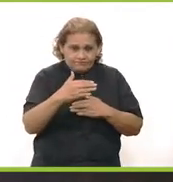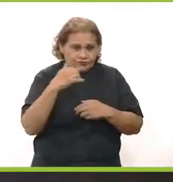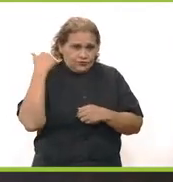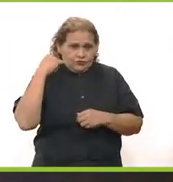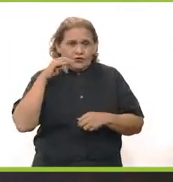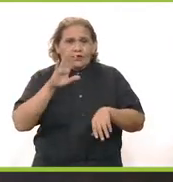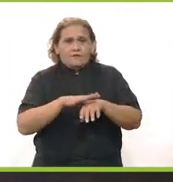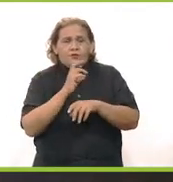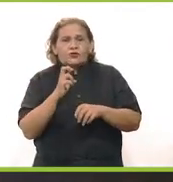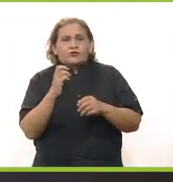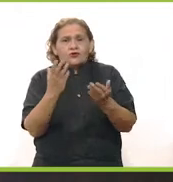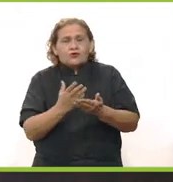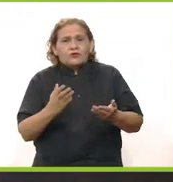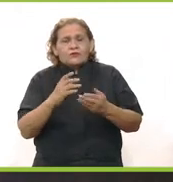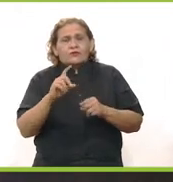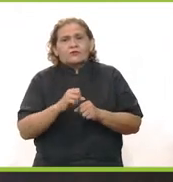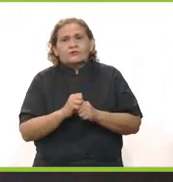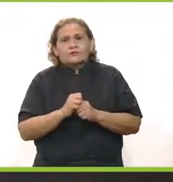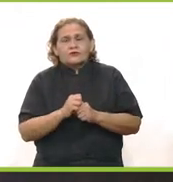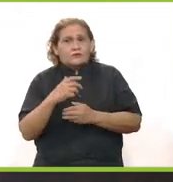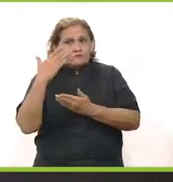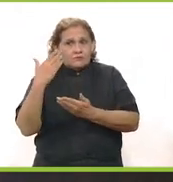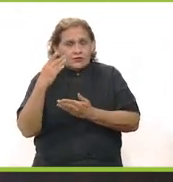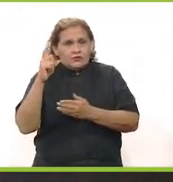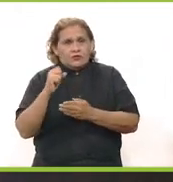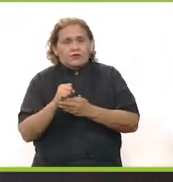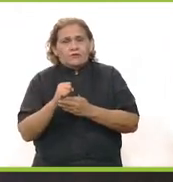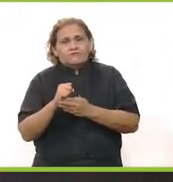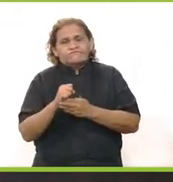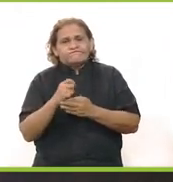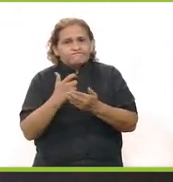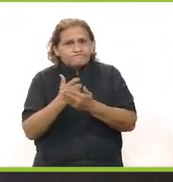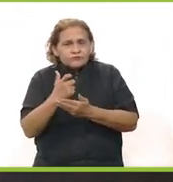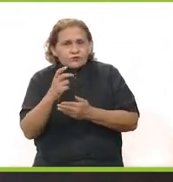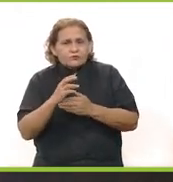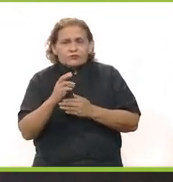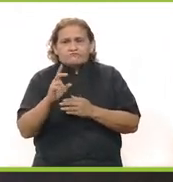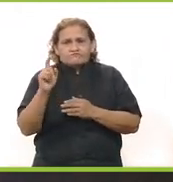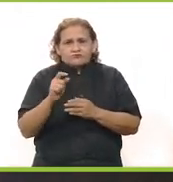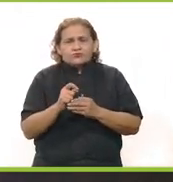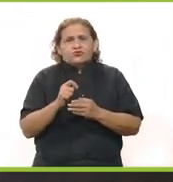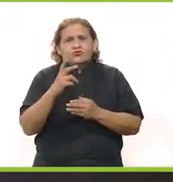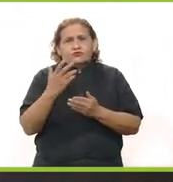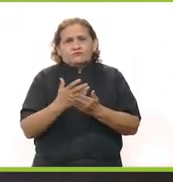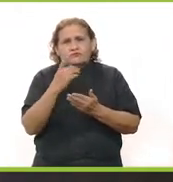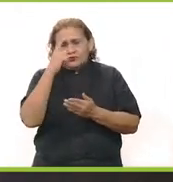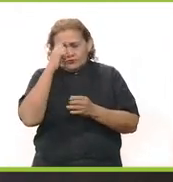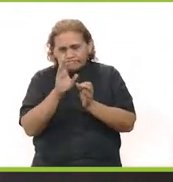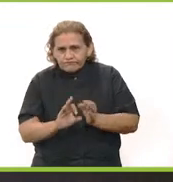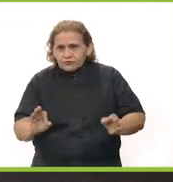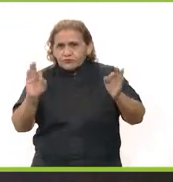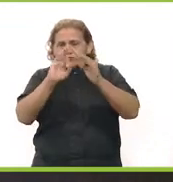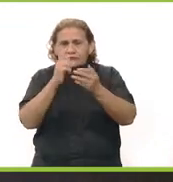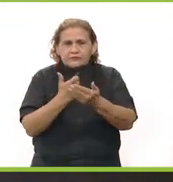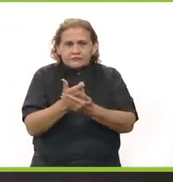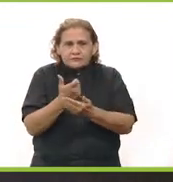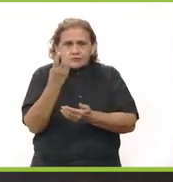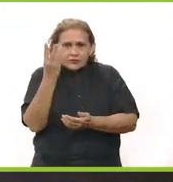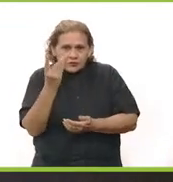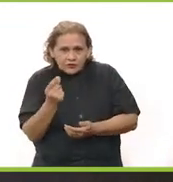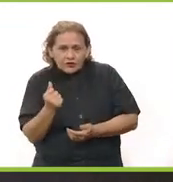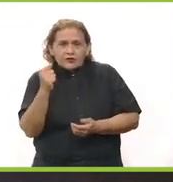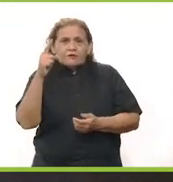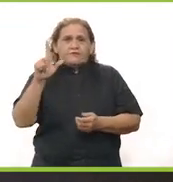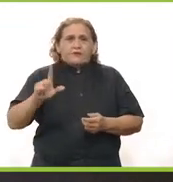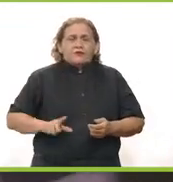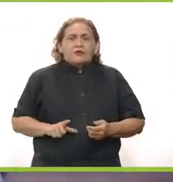que hoy tiene el Estado de Yucatán. Y por eso lo que hicimos fue mandar un presupuesto muy austero que contempla también un recorte muy importante en el gasto